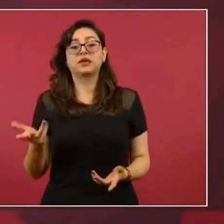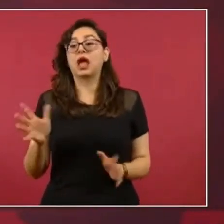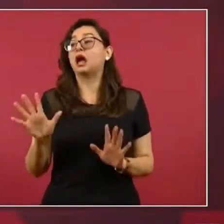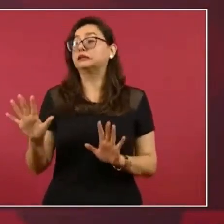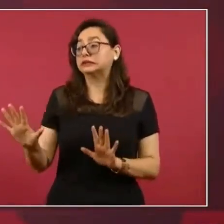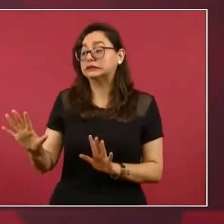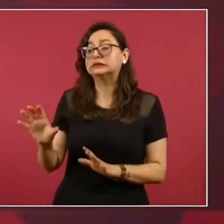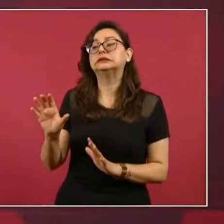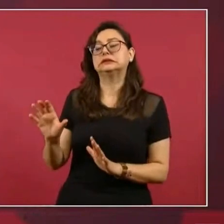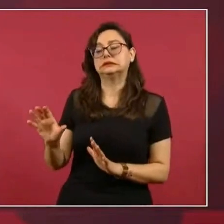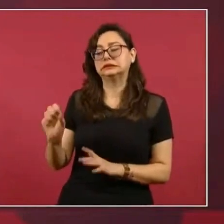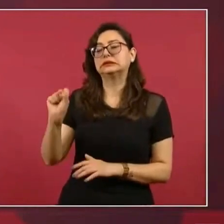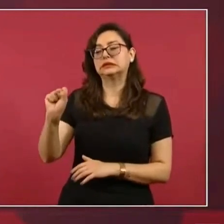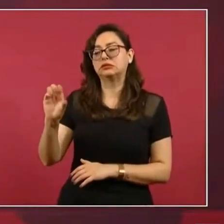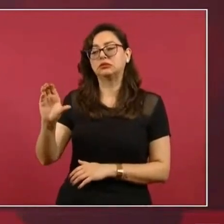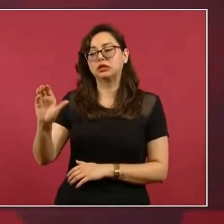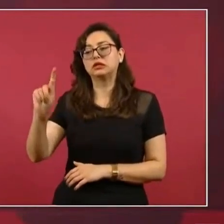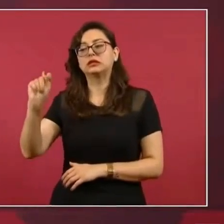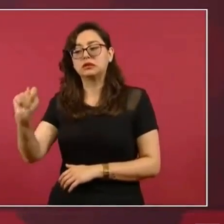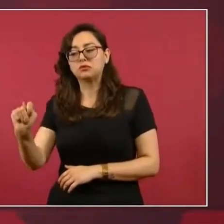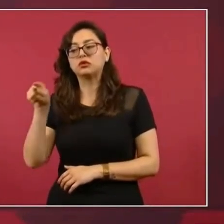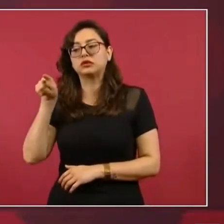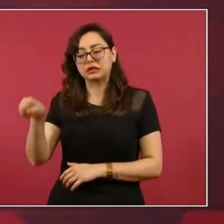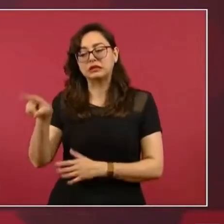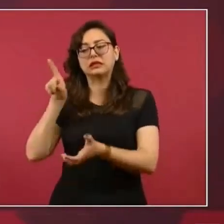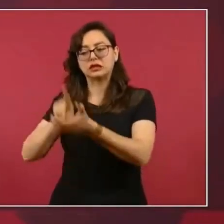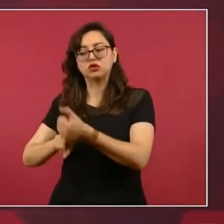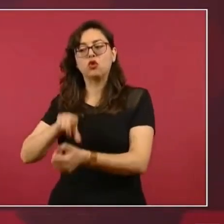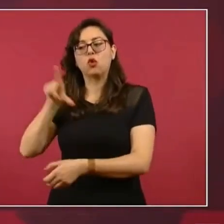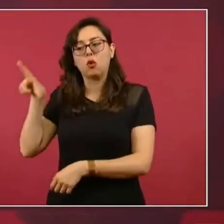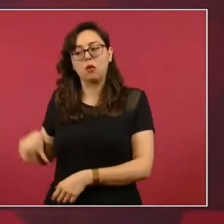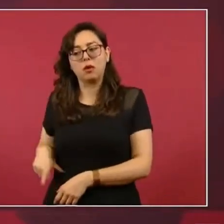garantizar. De que no haya monopolios.